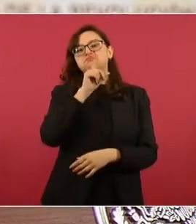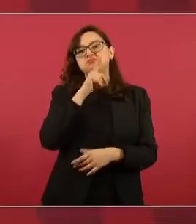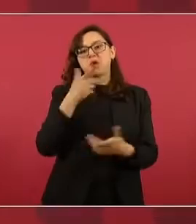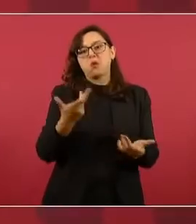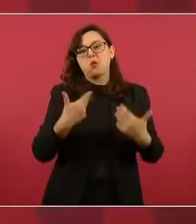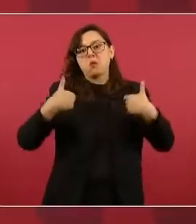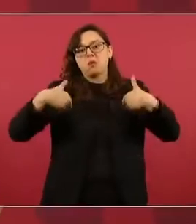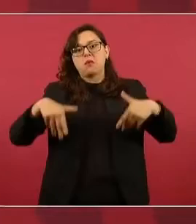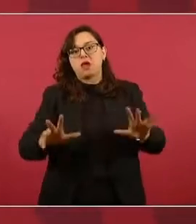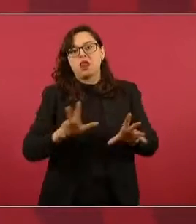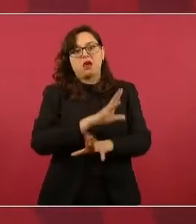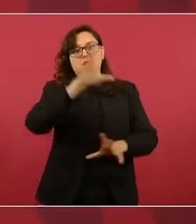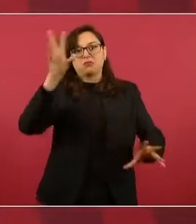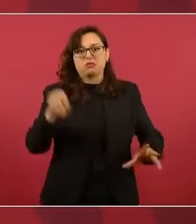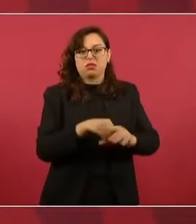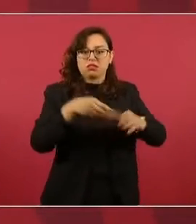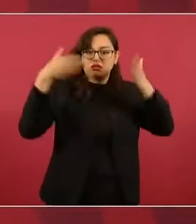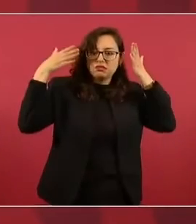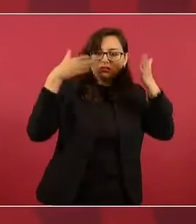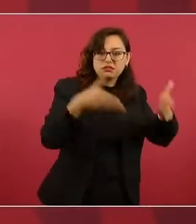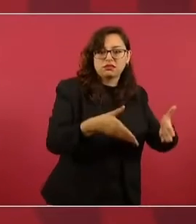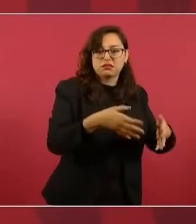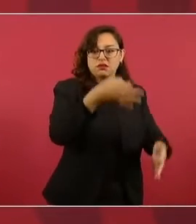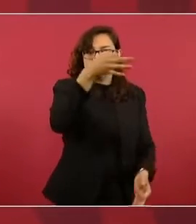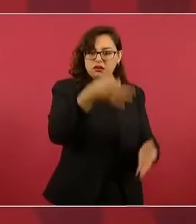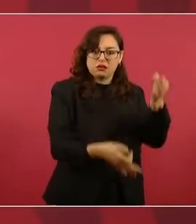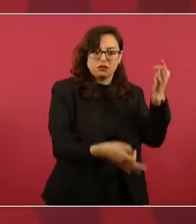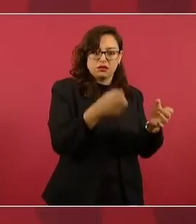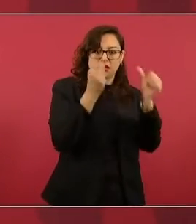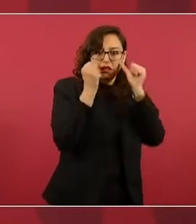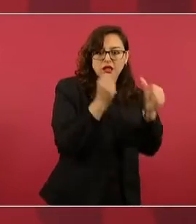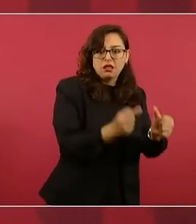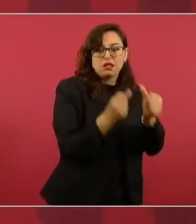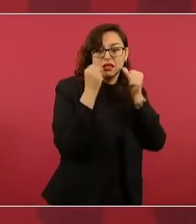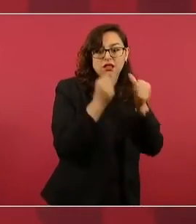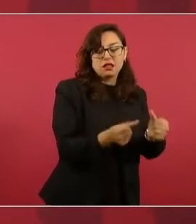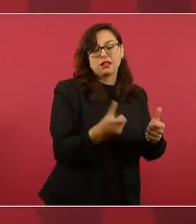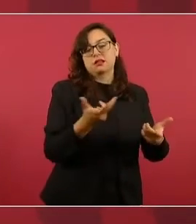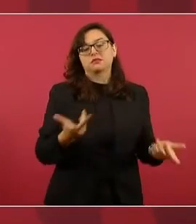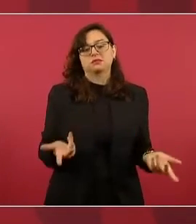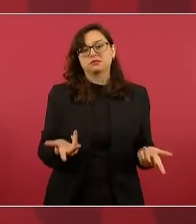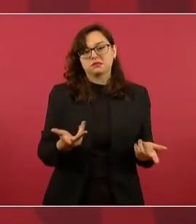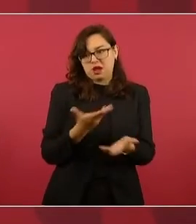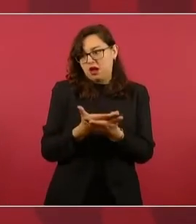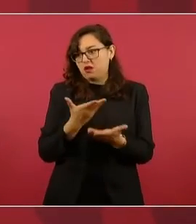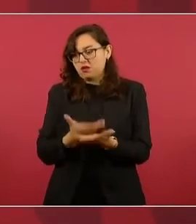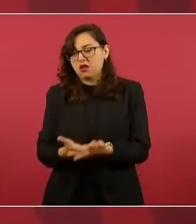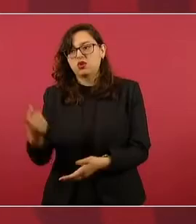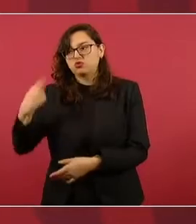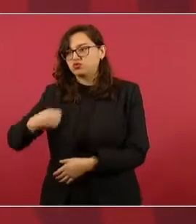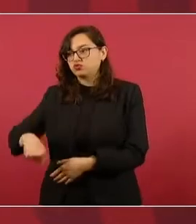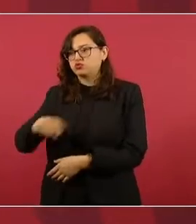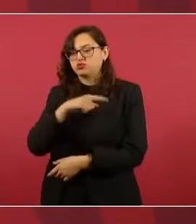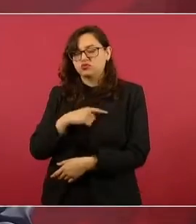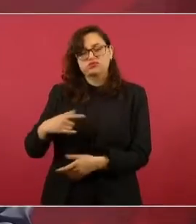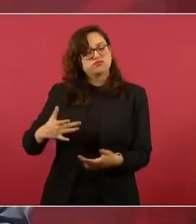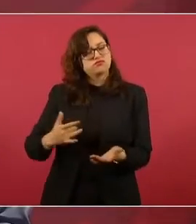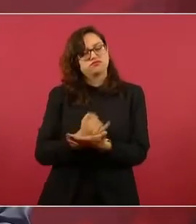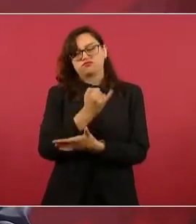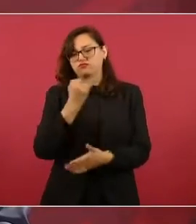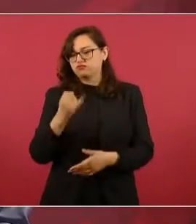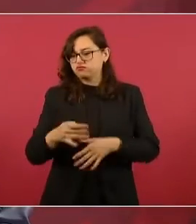Aún con todas las resistencias de los grupos